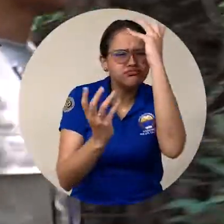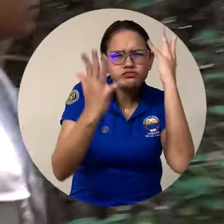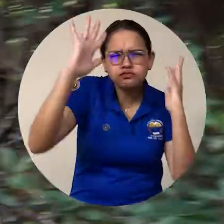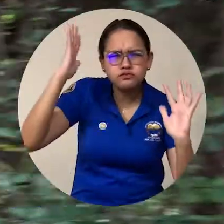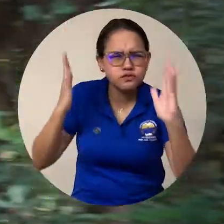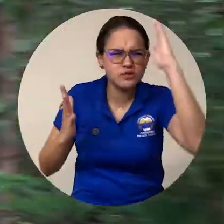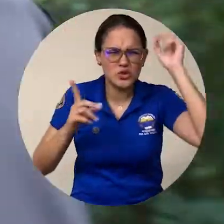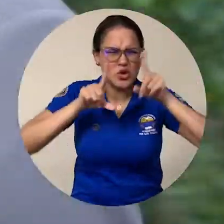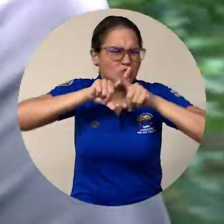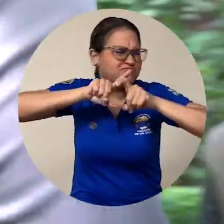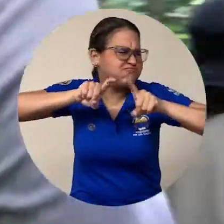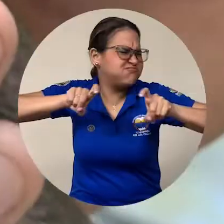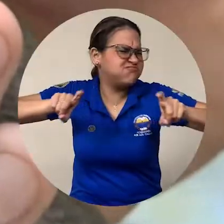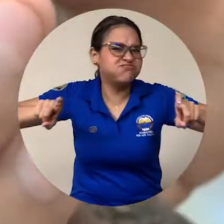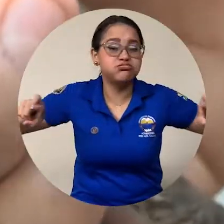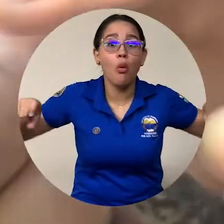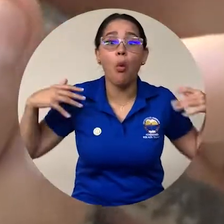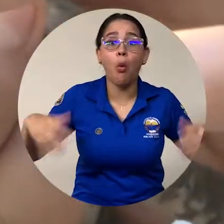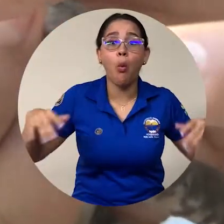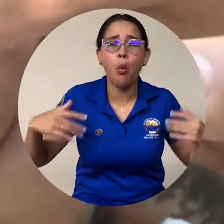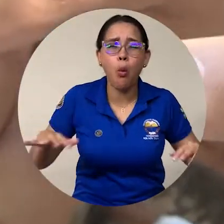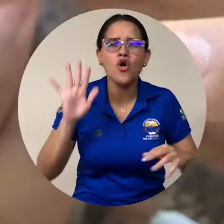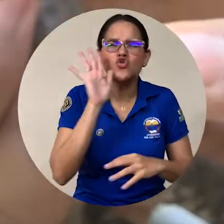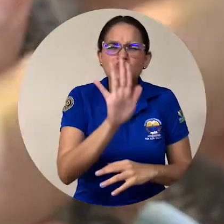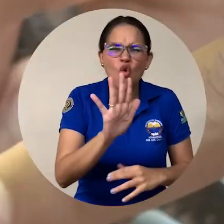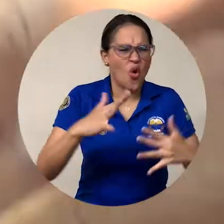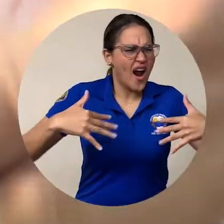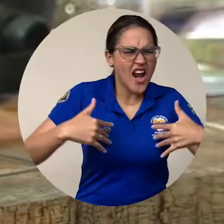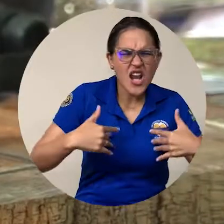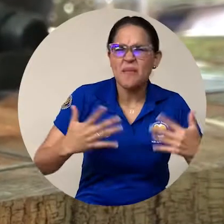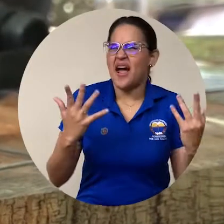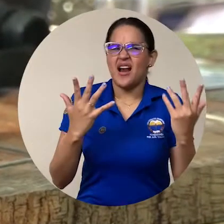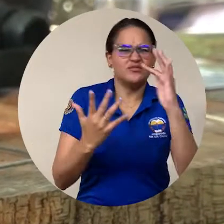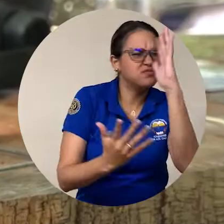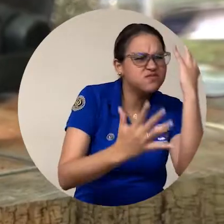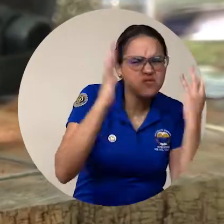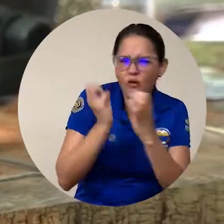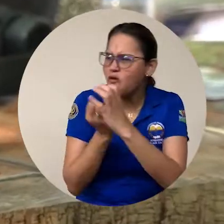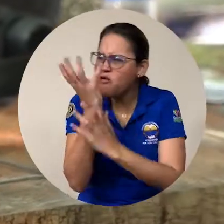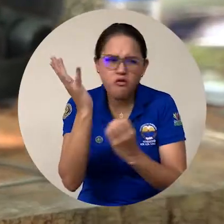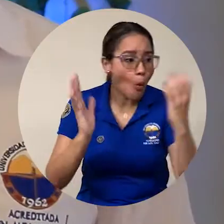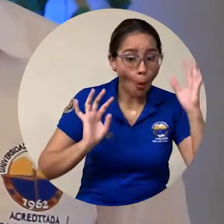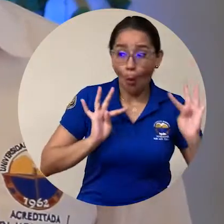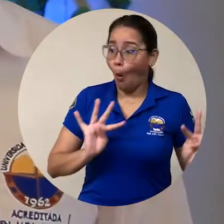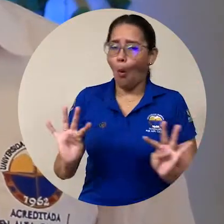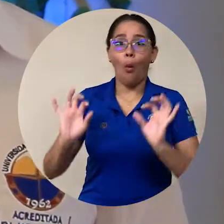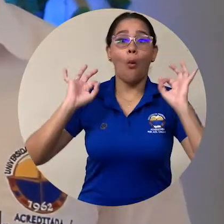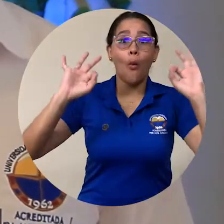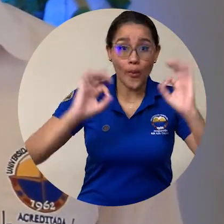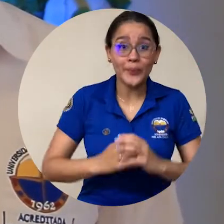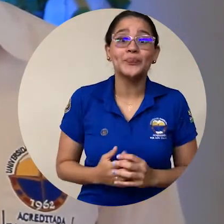un área efectiva de conservación de la biodiversidad donde se ha inventariado una multiplicidad de especies de flora y fauna. Hoy,